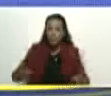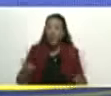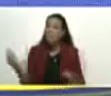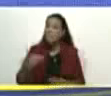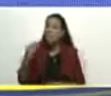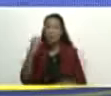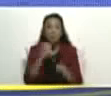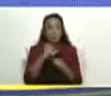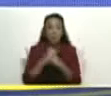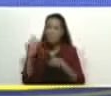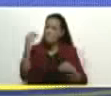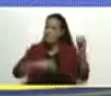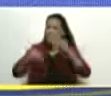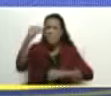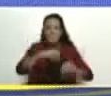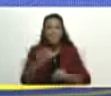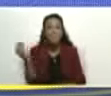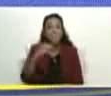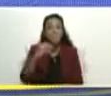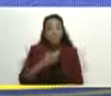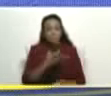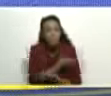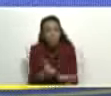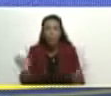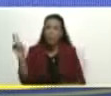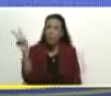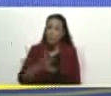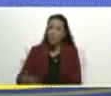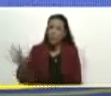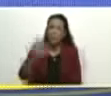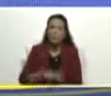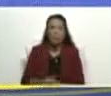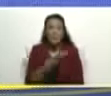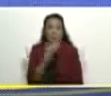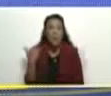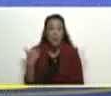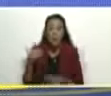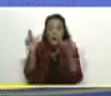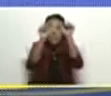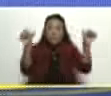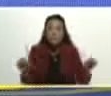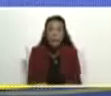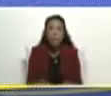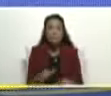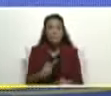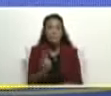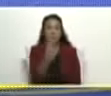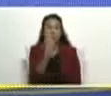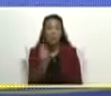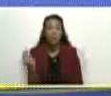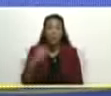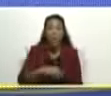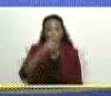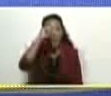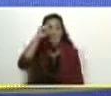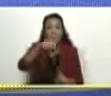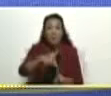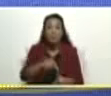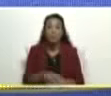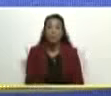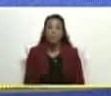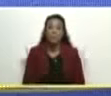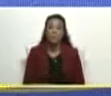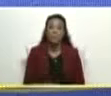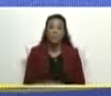mucho más mucho más por nuestro pueblo para mejorar todos los sistemas y sobre todo para esa meta que te estoy poniendo